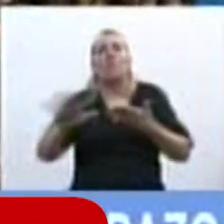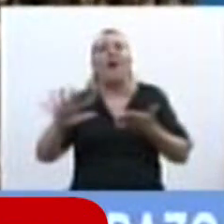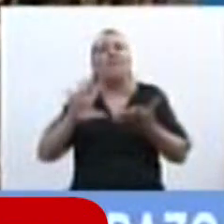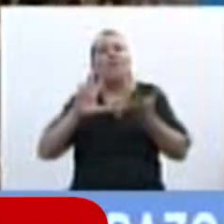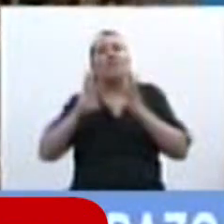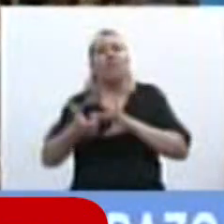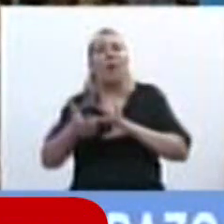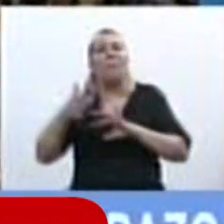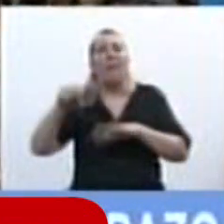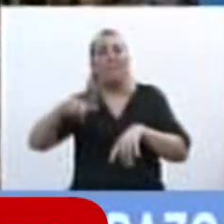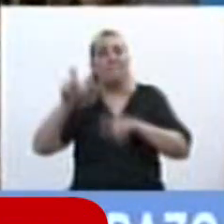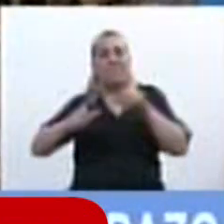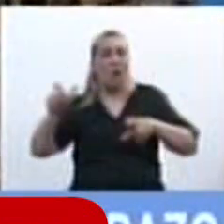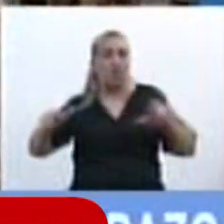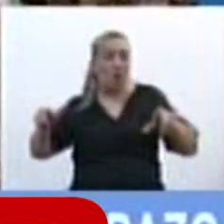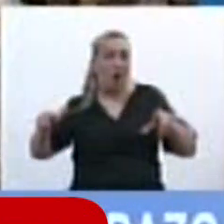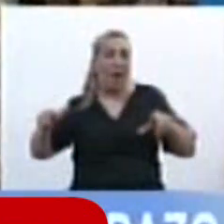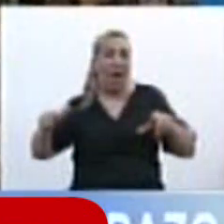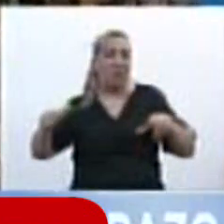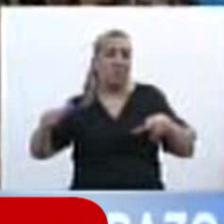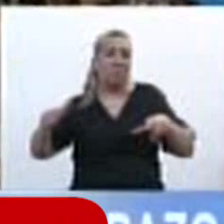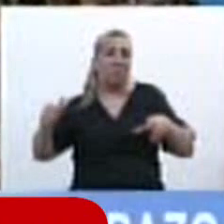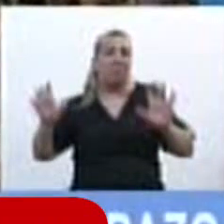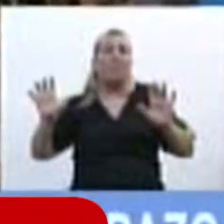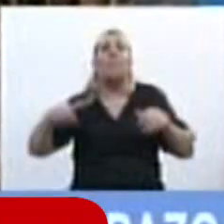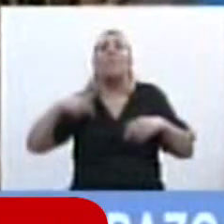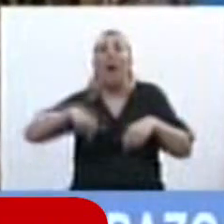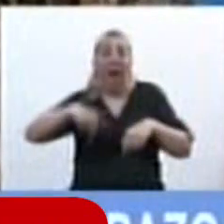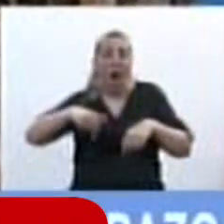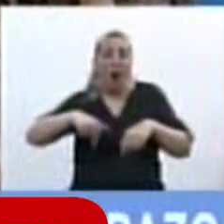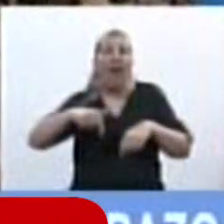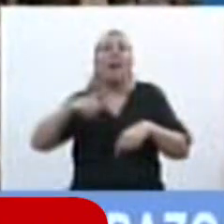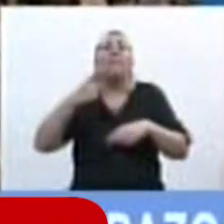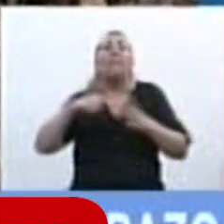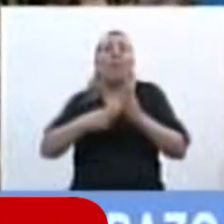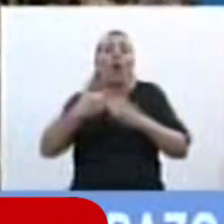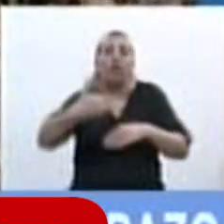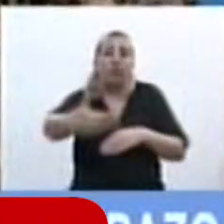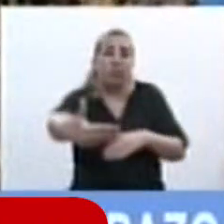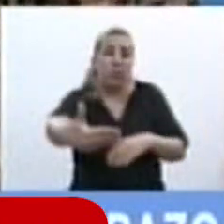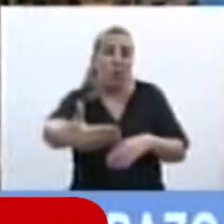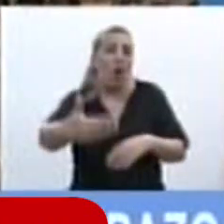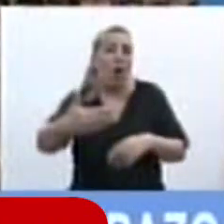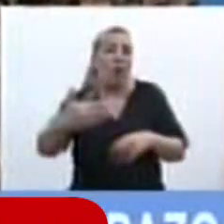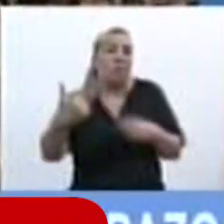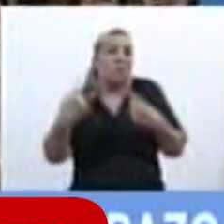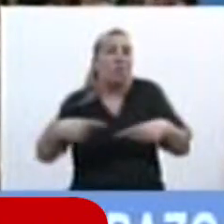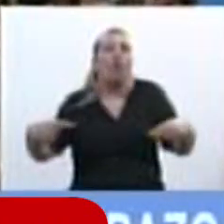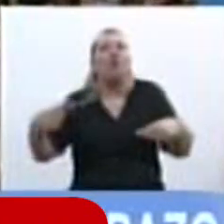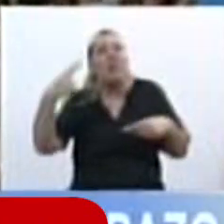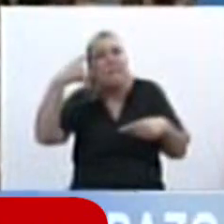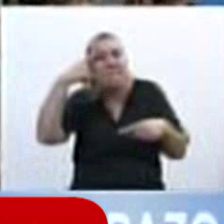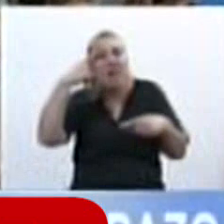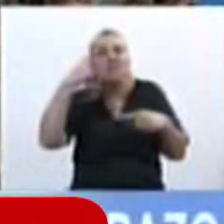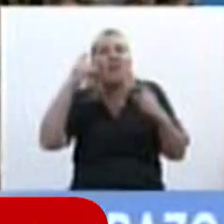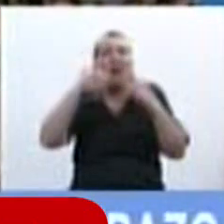de personas que pasamos pero que en el correr del tiempo las cosas no son tan oscuras como se